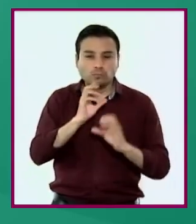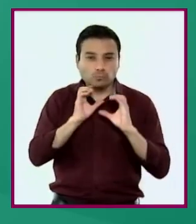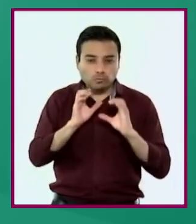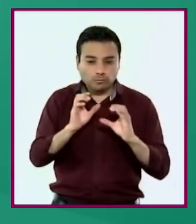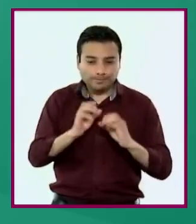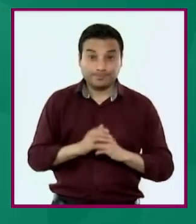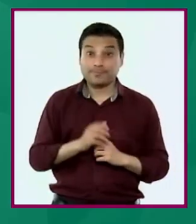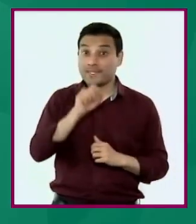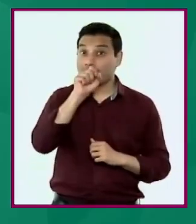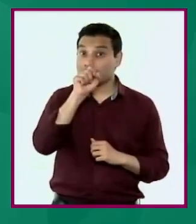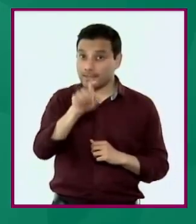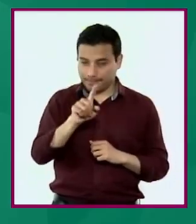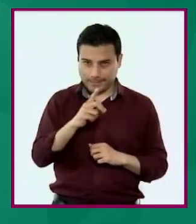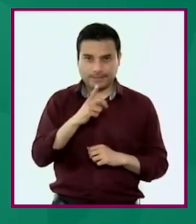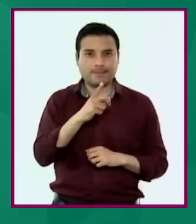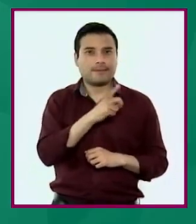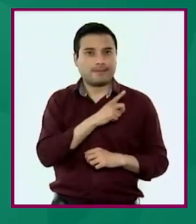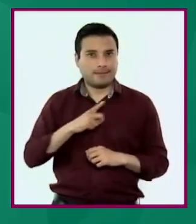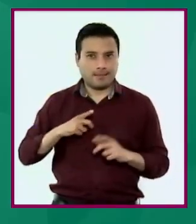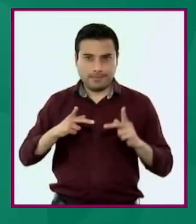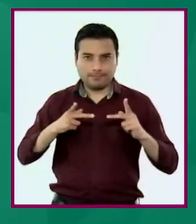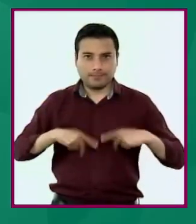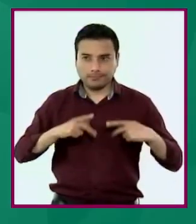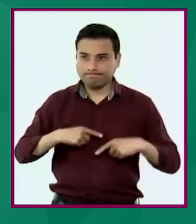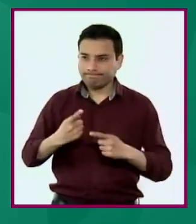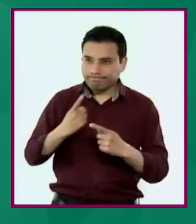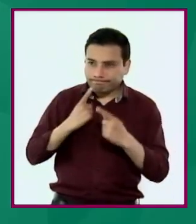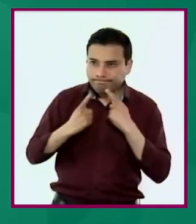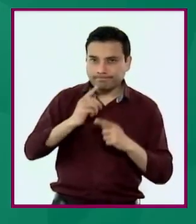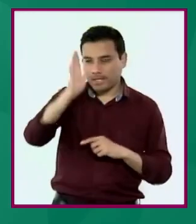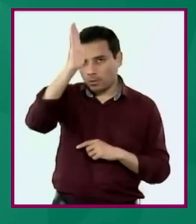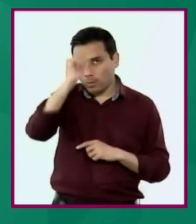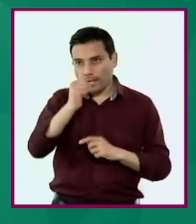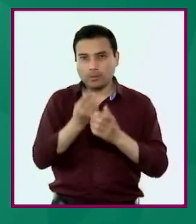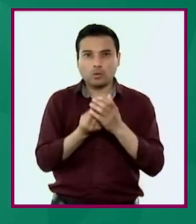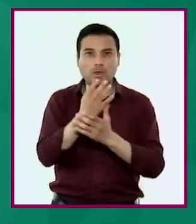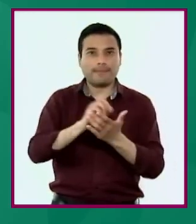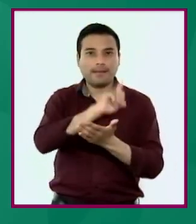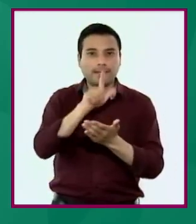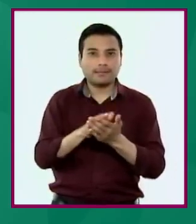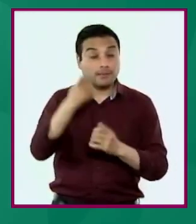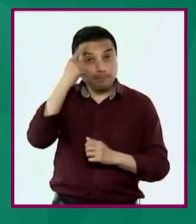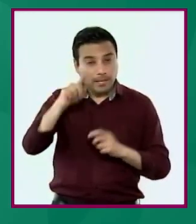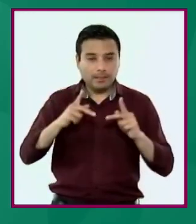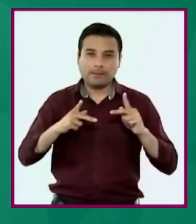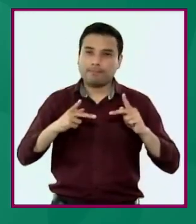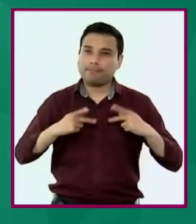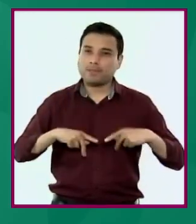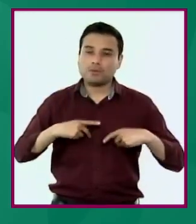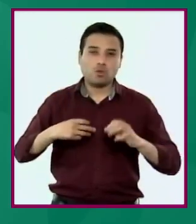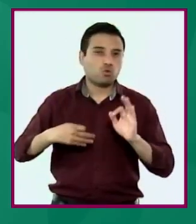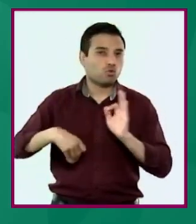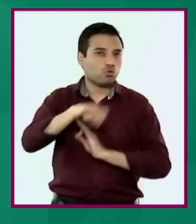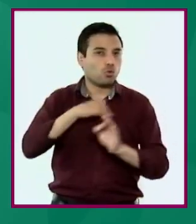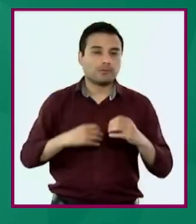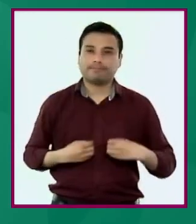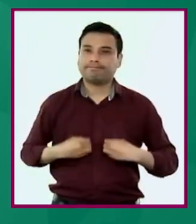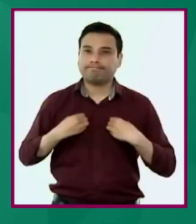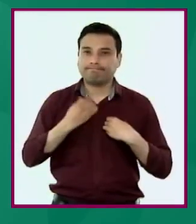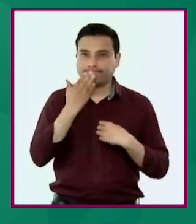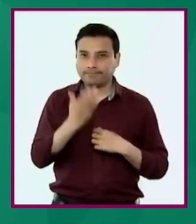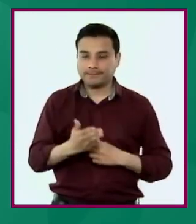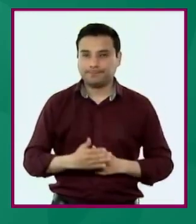humanos y por otra promueve la construcción de acuerdos, normas y leyes que propicien el bienestar